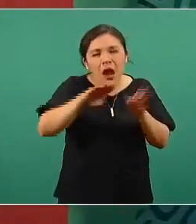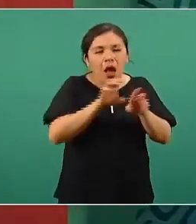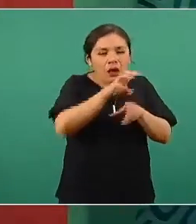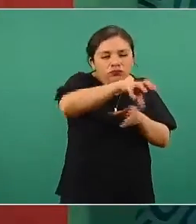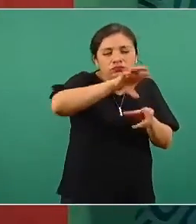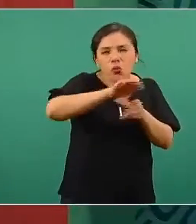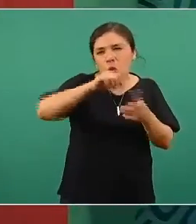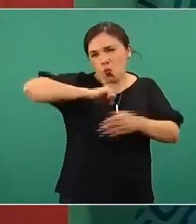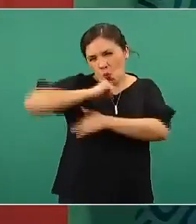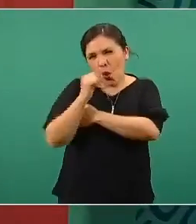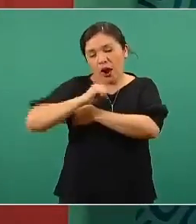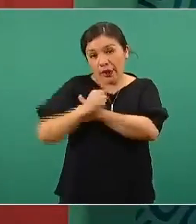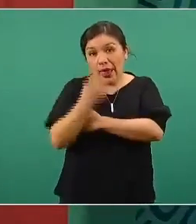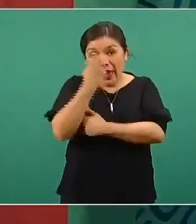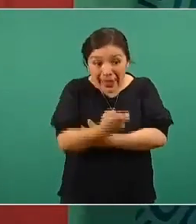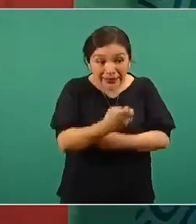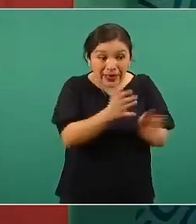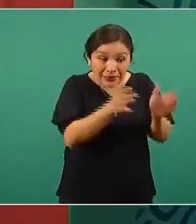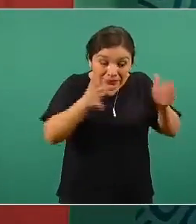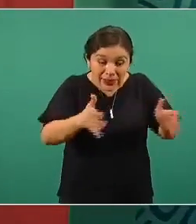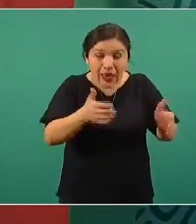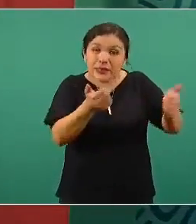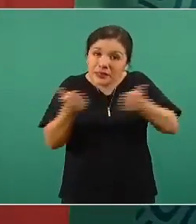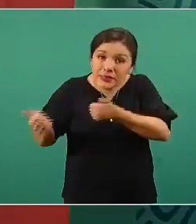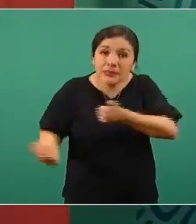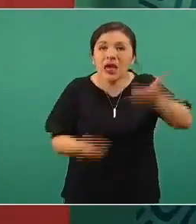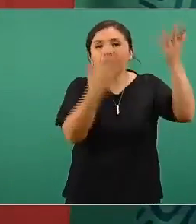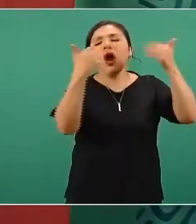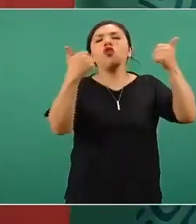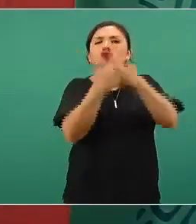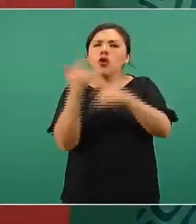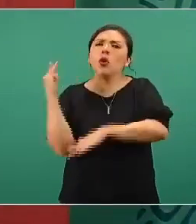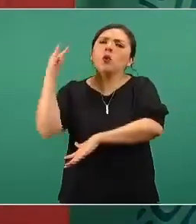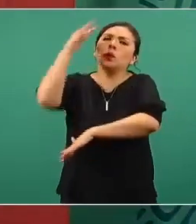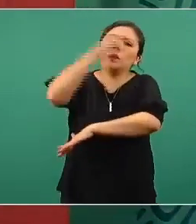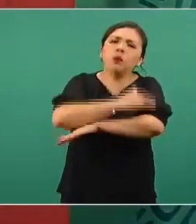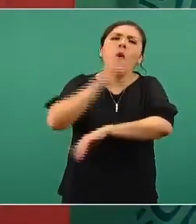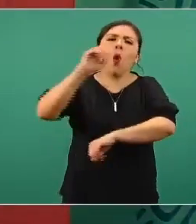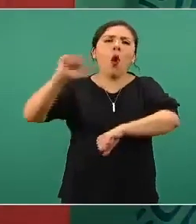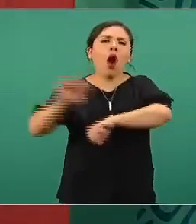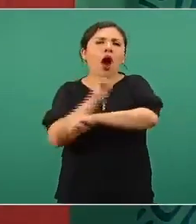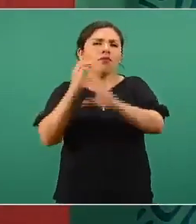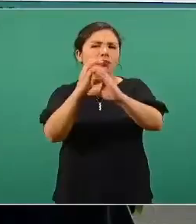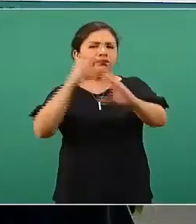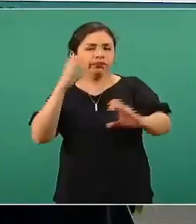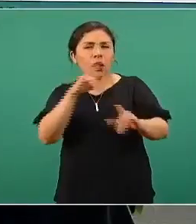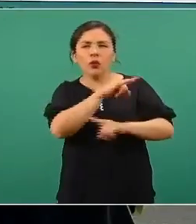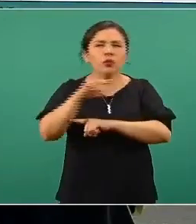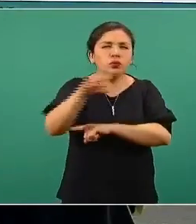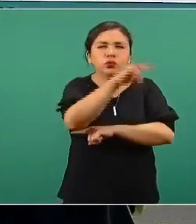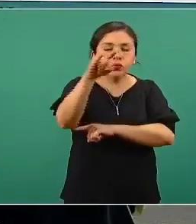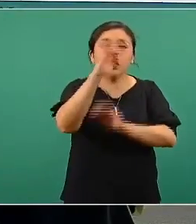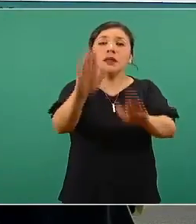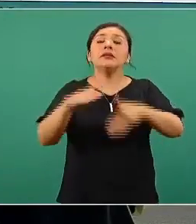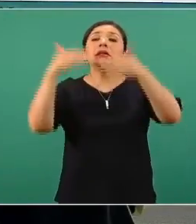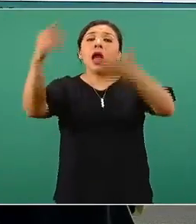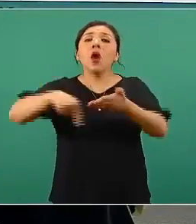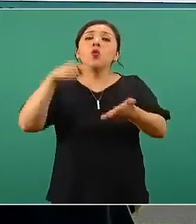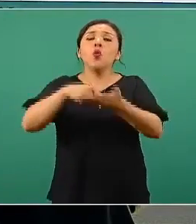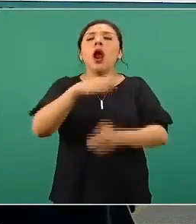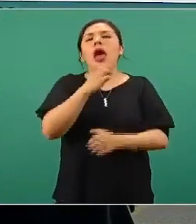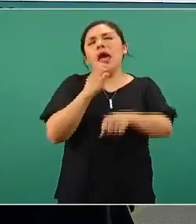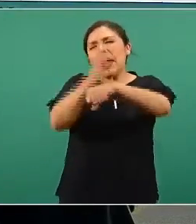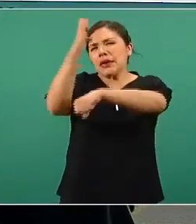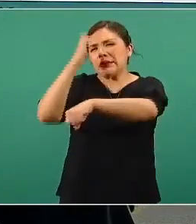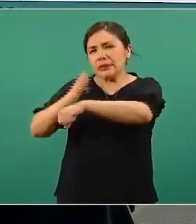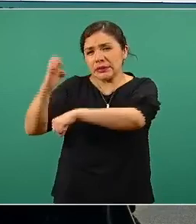Después se va en las rutas terrestres y aéreas, llegan a las entidades federativas y se tienen que